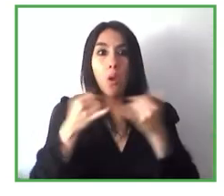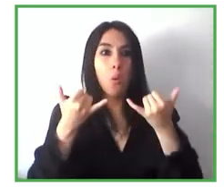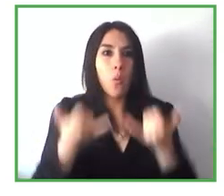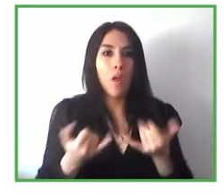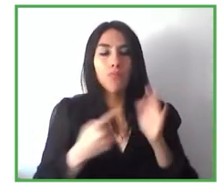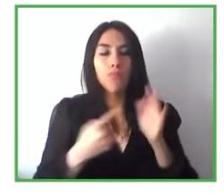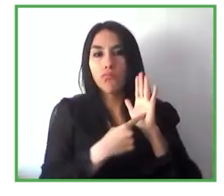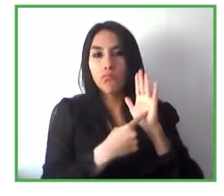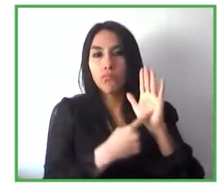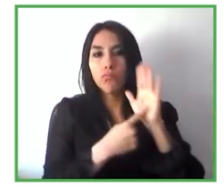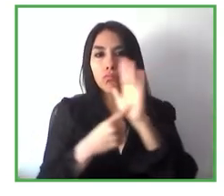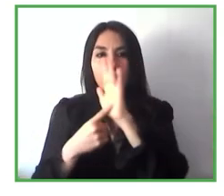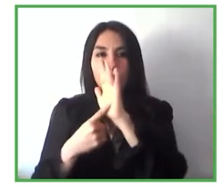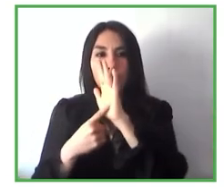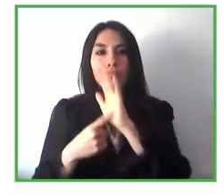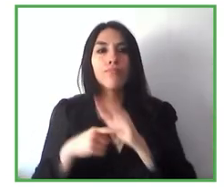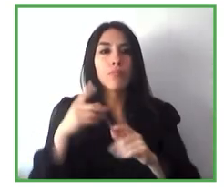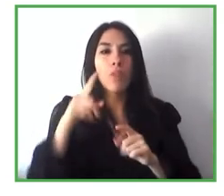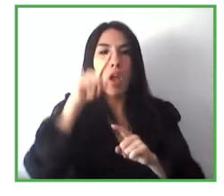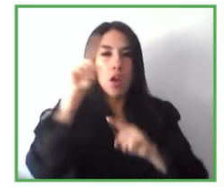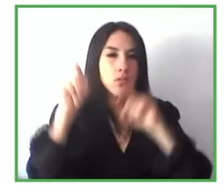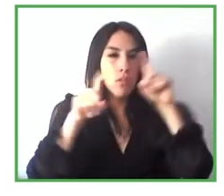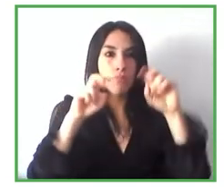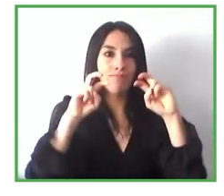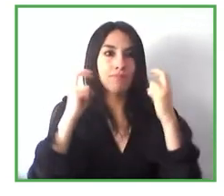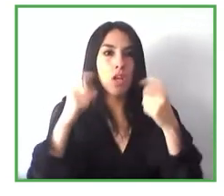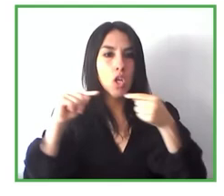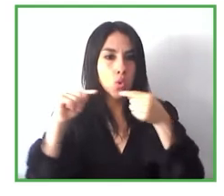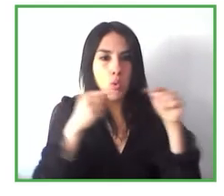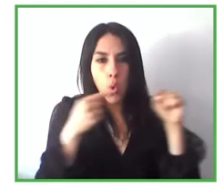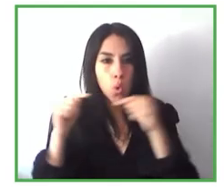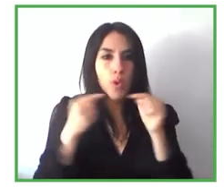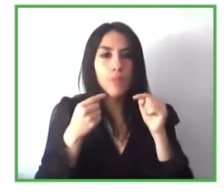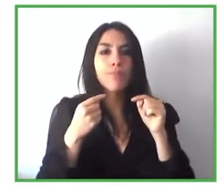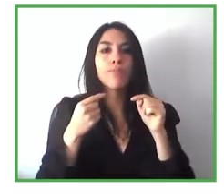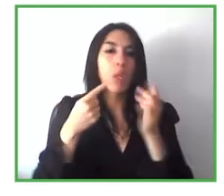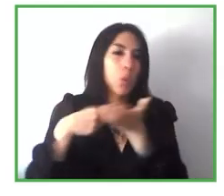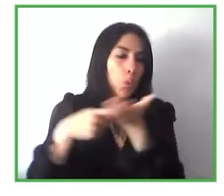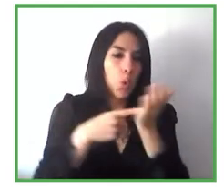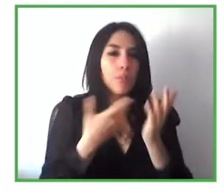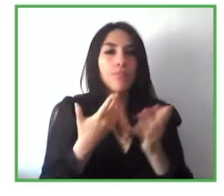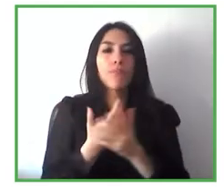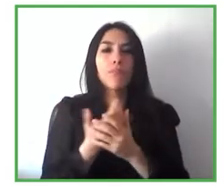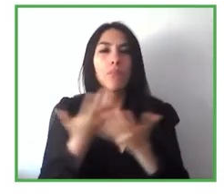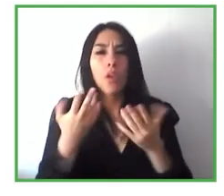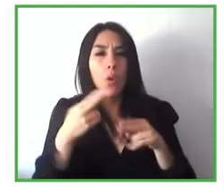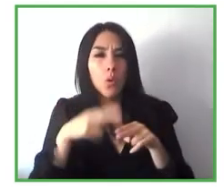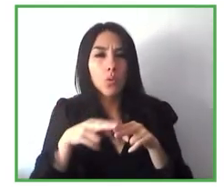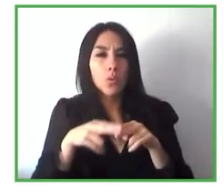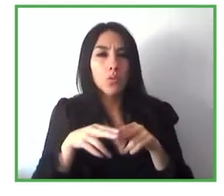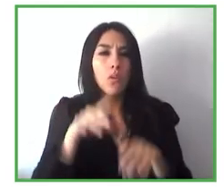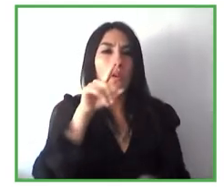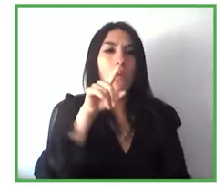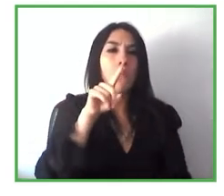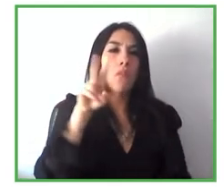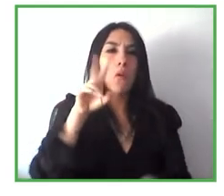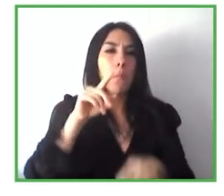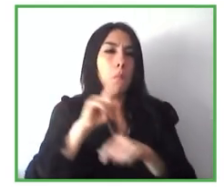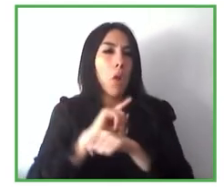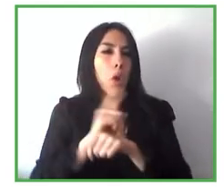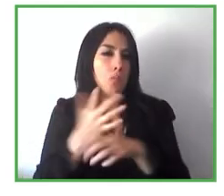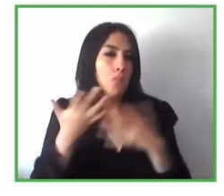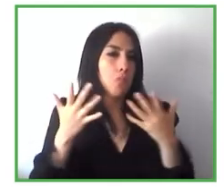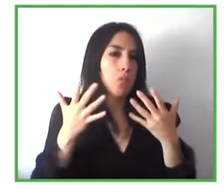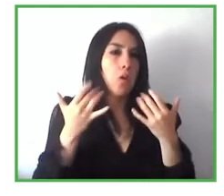de preguntas de por sí tenemos unos pocos minutos creo que son aproximadamente unos 12 minutos para terminar la sesión y para poder